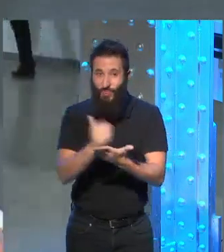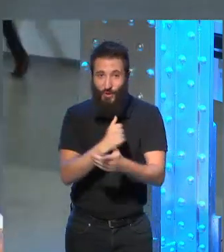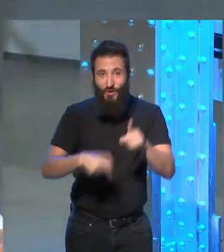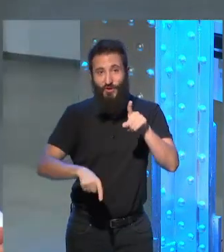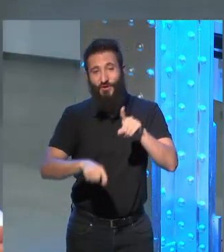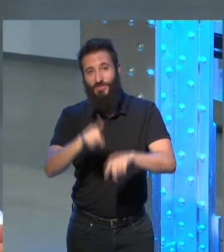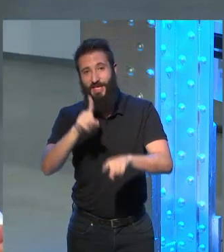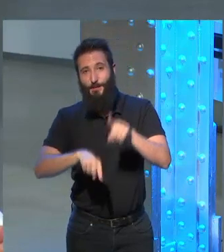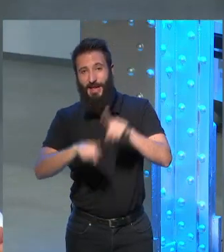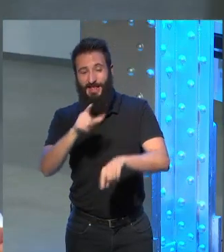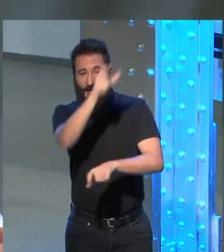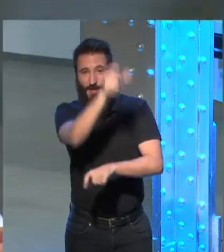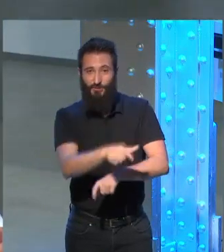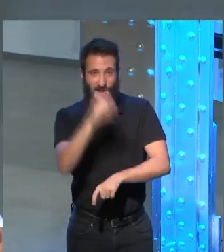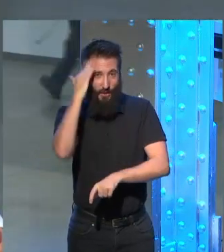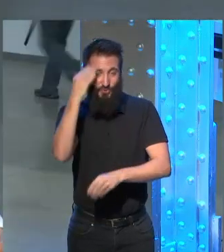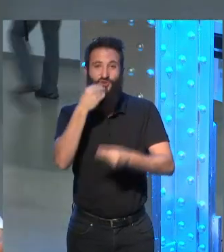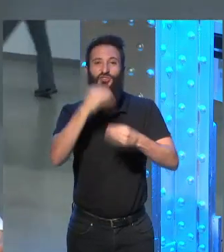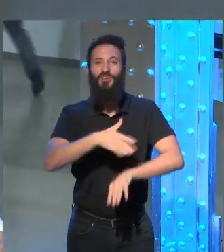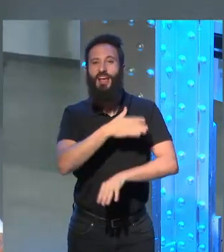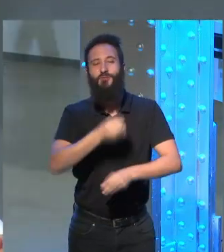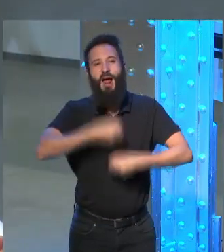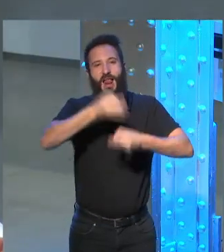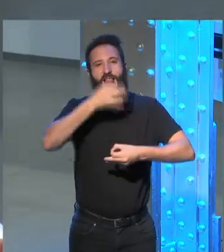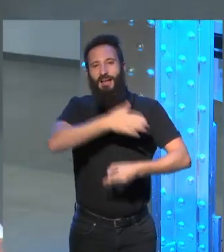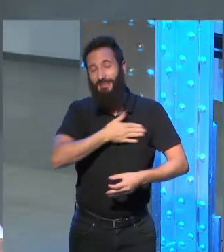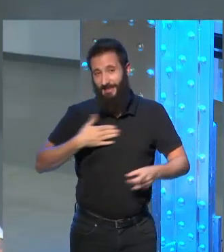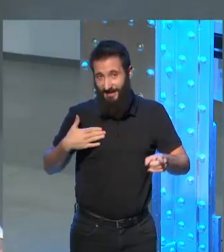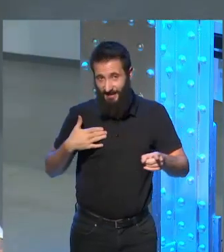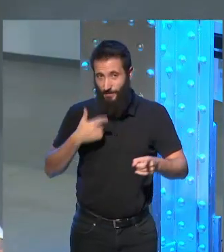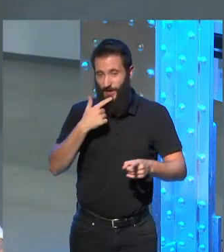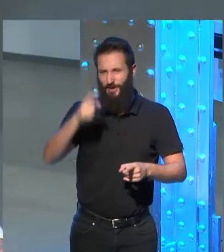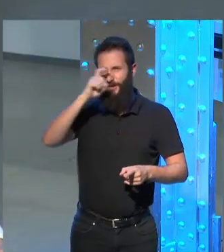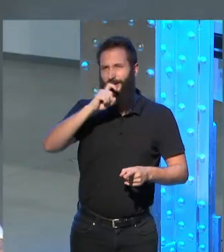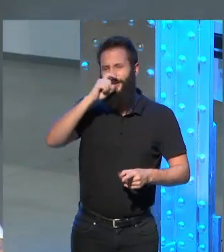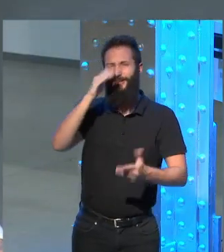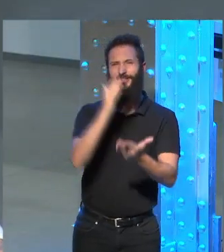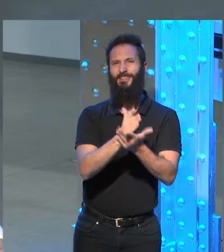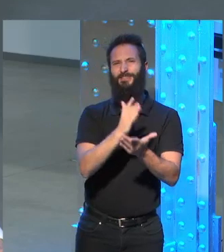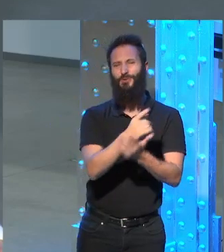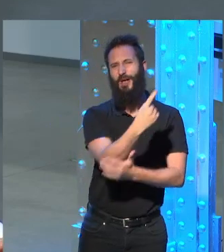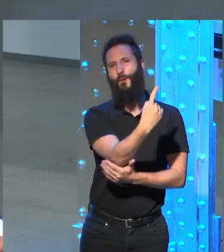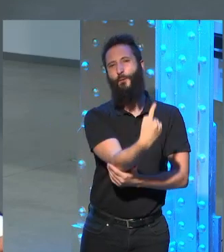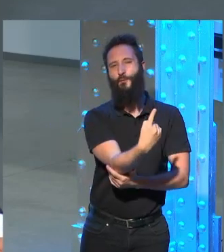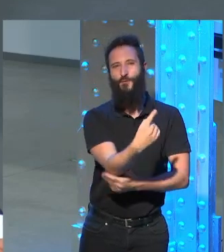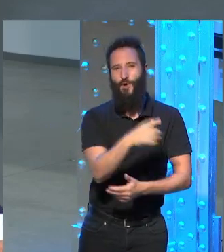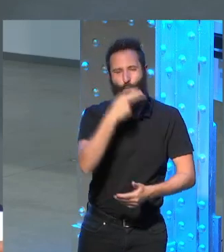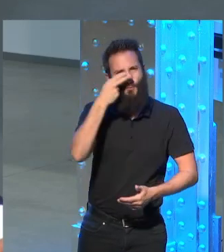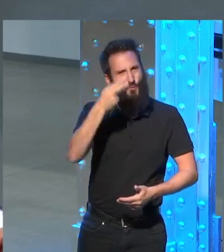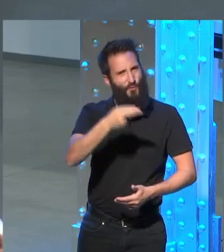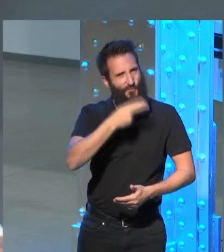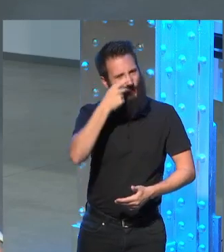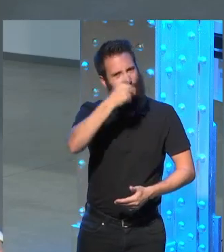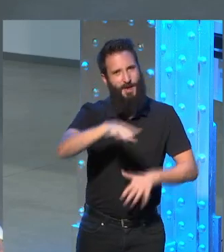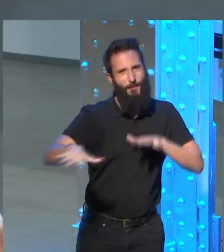de la historia que uno quiere contar me acuerdo que tuvimos una de las clases muy interesante y muy